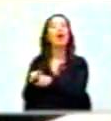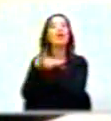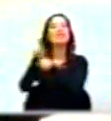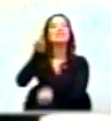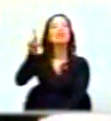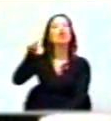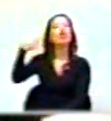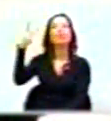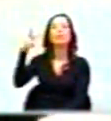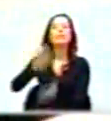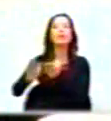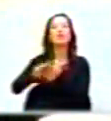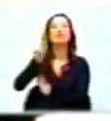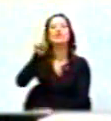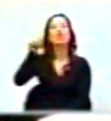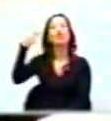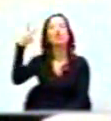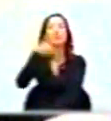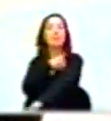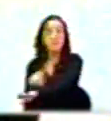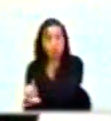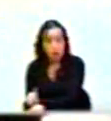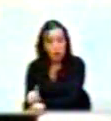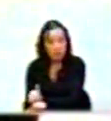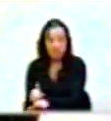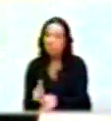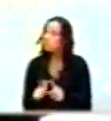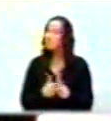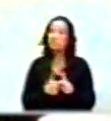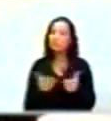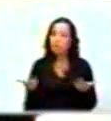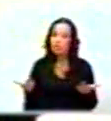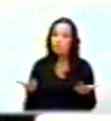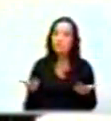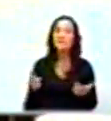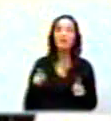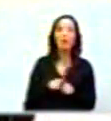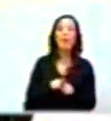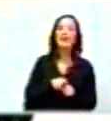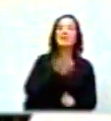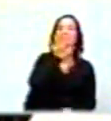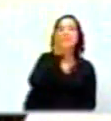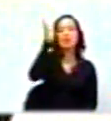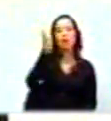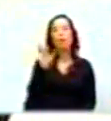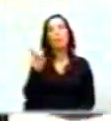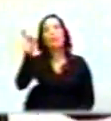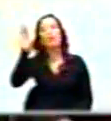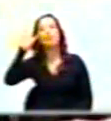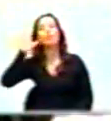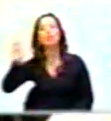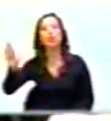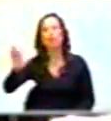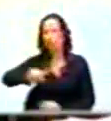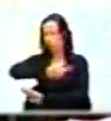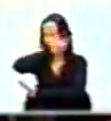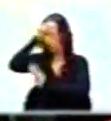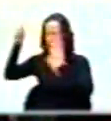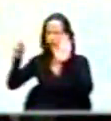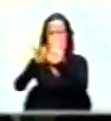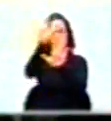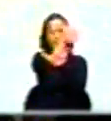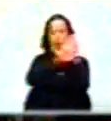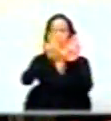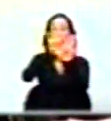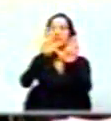millones. Es decir, la quinta parte de todo lo que le correspondió al departamento